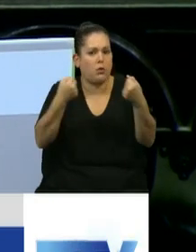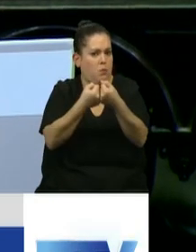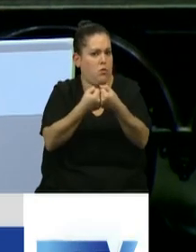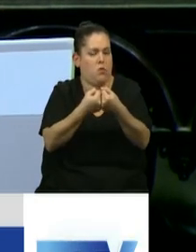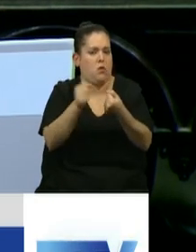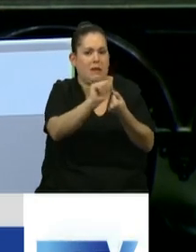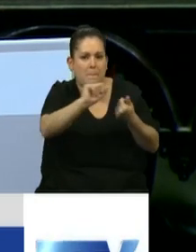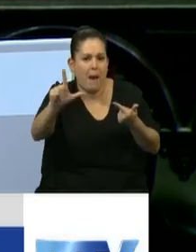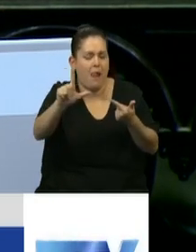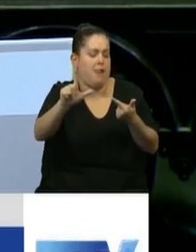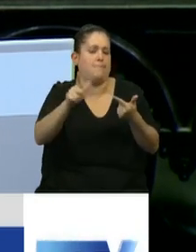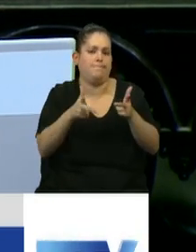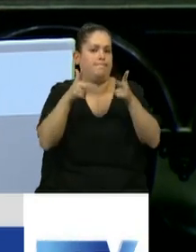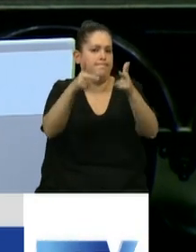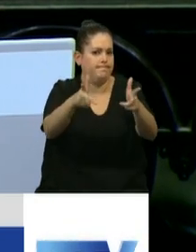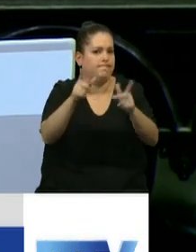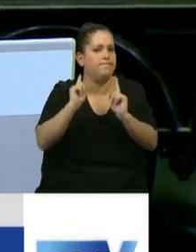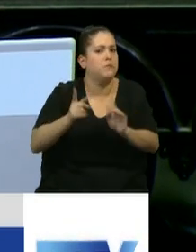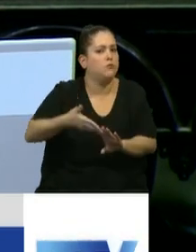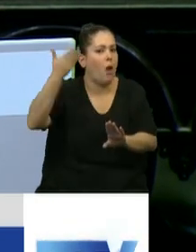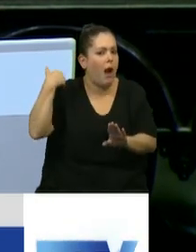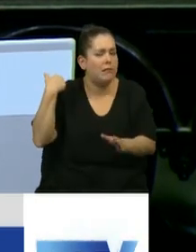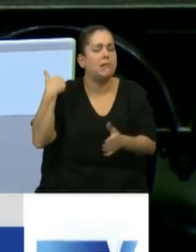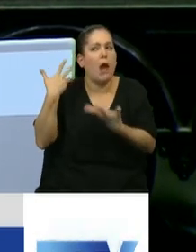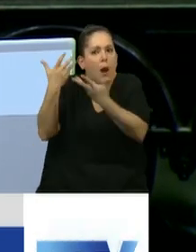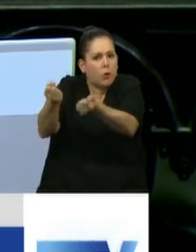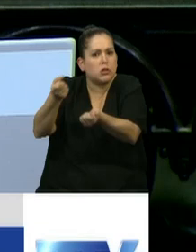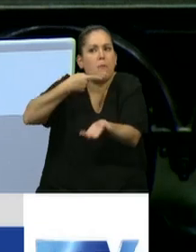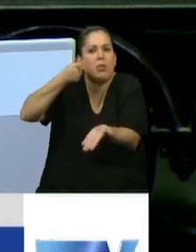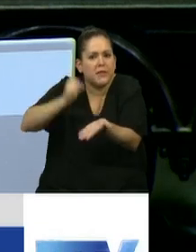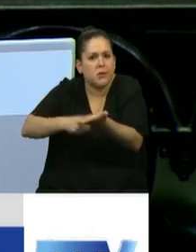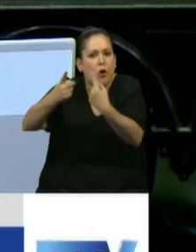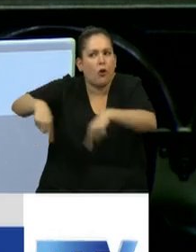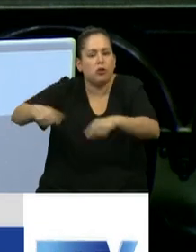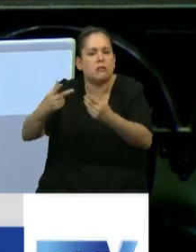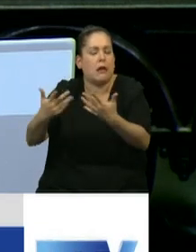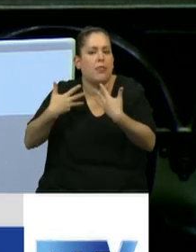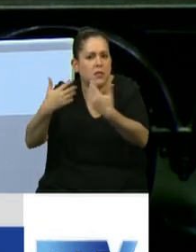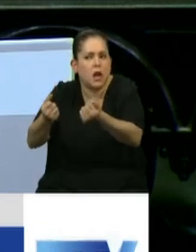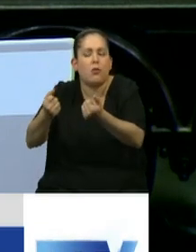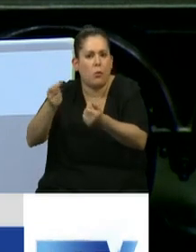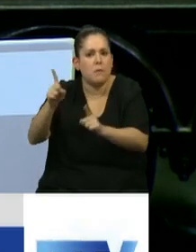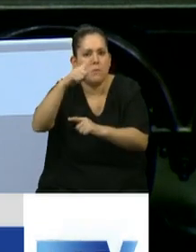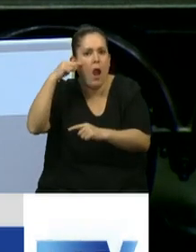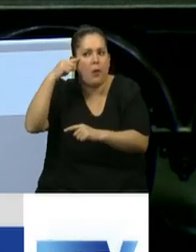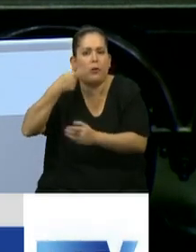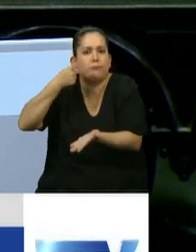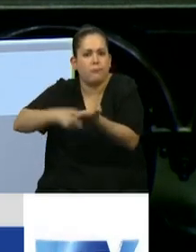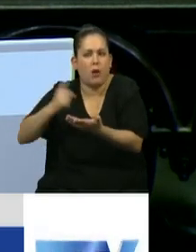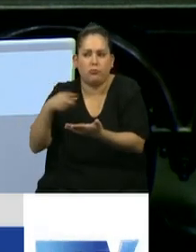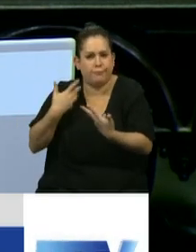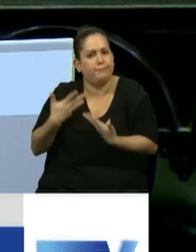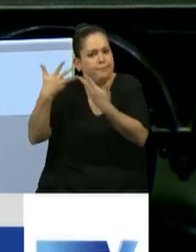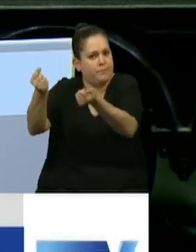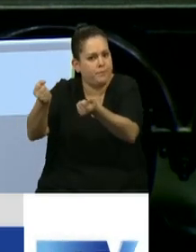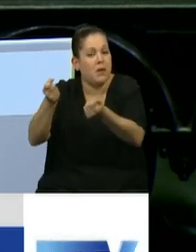así como nos vieron desde el primer momento acompañando las decisiones en los sanitarios necesarios que tomó el Presidente de la República. Fue mi